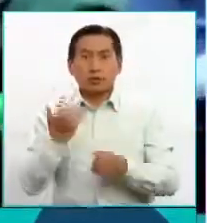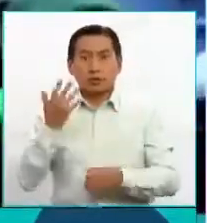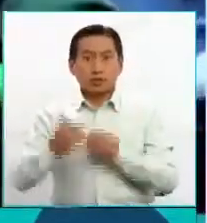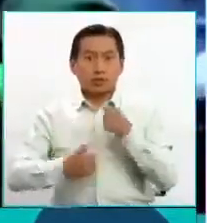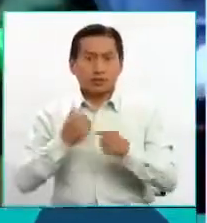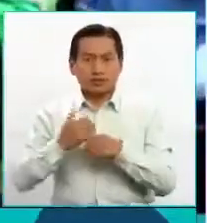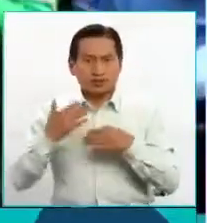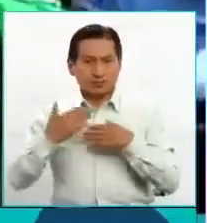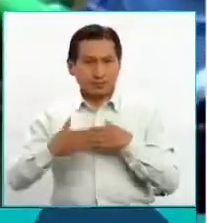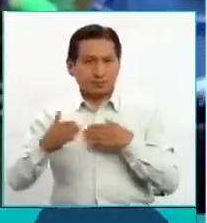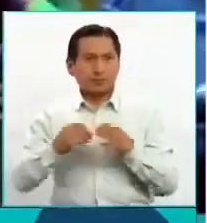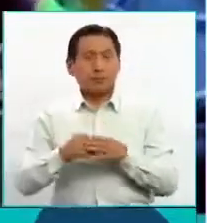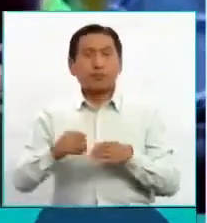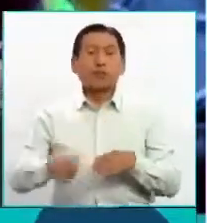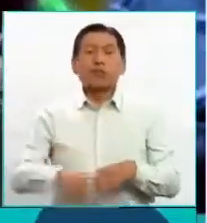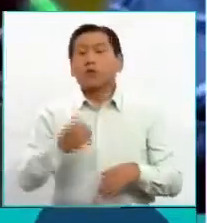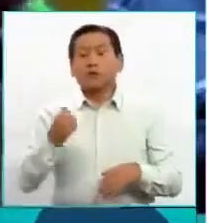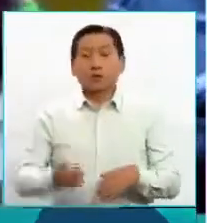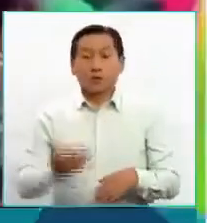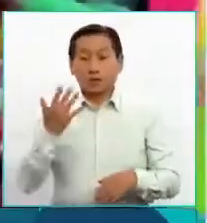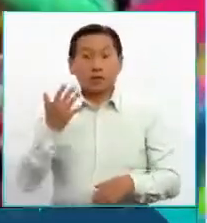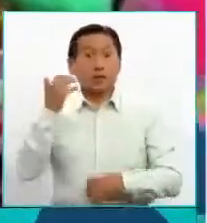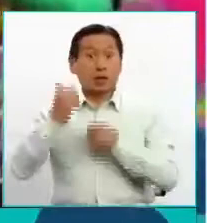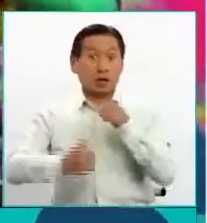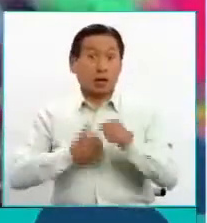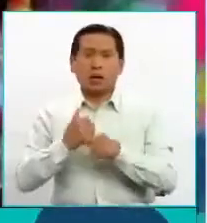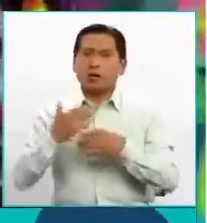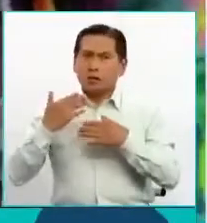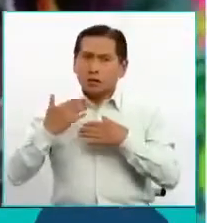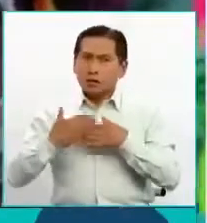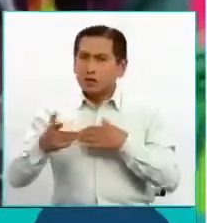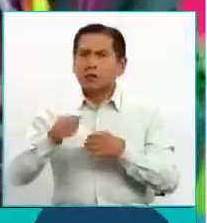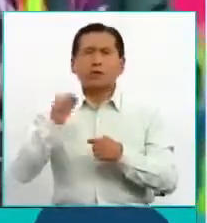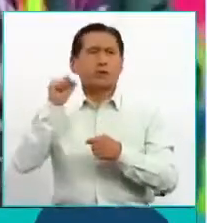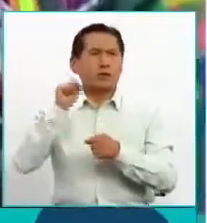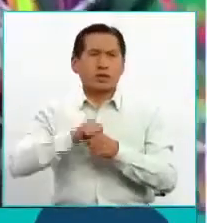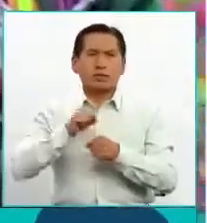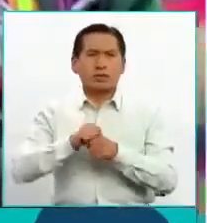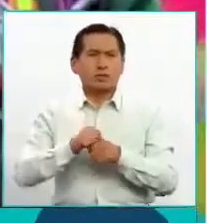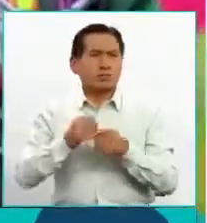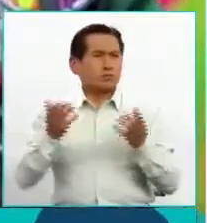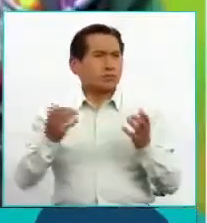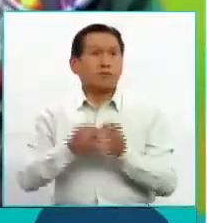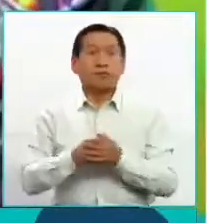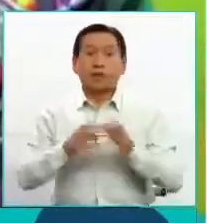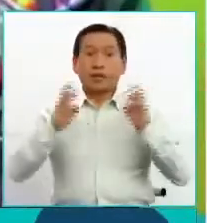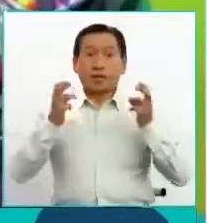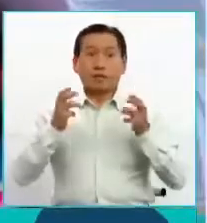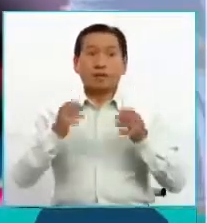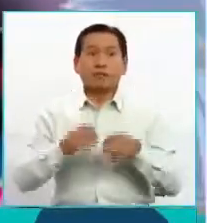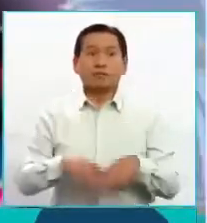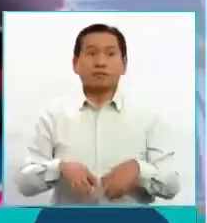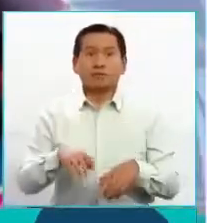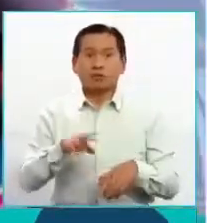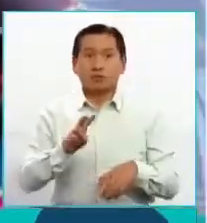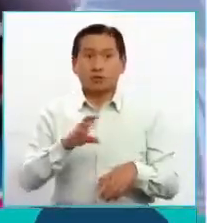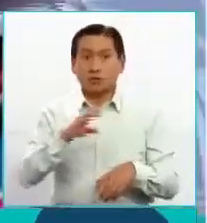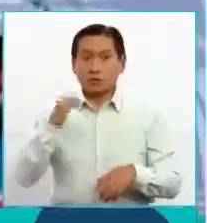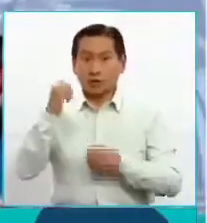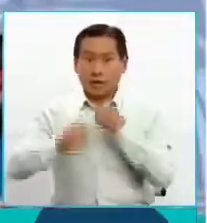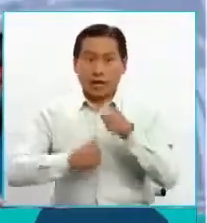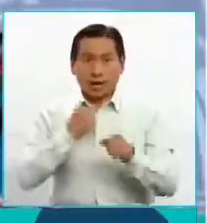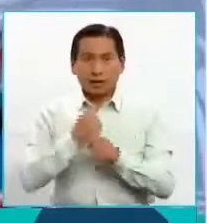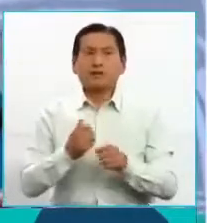también, los cinco años se va a trabajar con el tema del bicentenario de nuestro país,